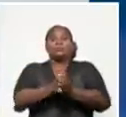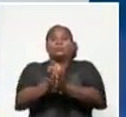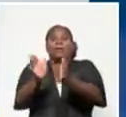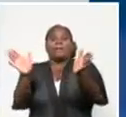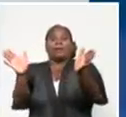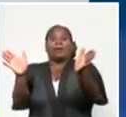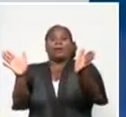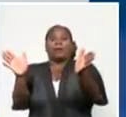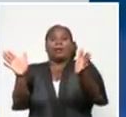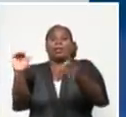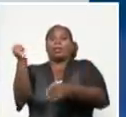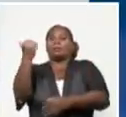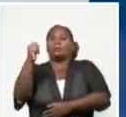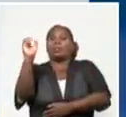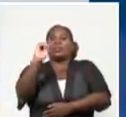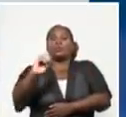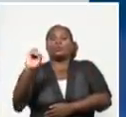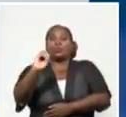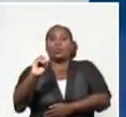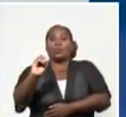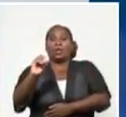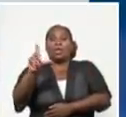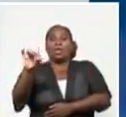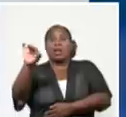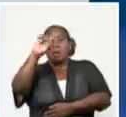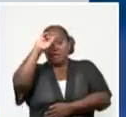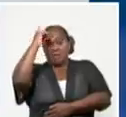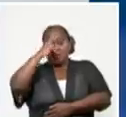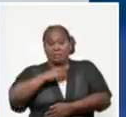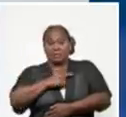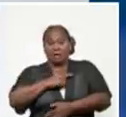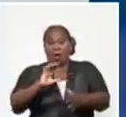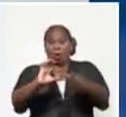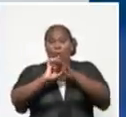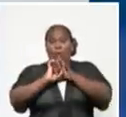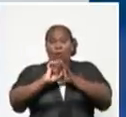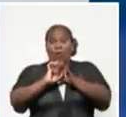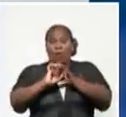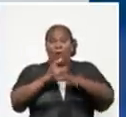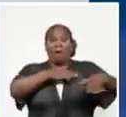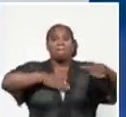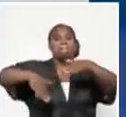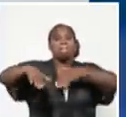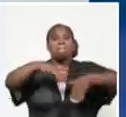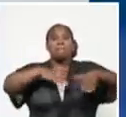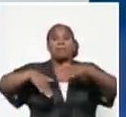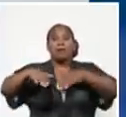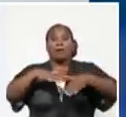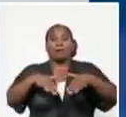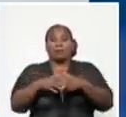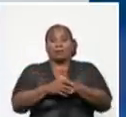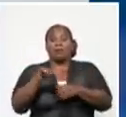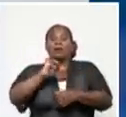Octubre, de La Liza, de Guanabacoa y de Playa, que como también explicamos ayer,